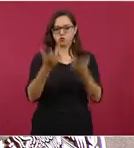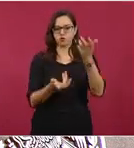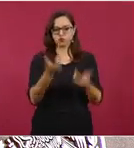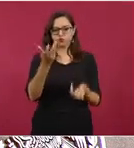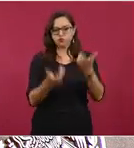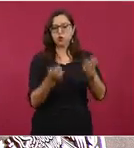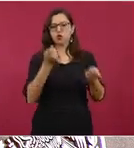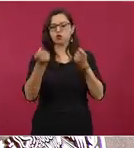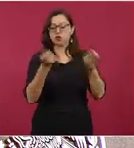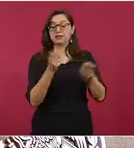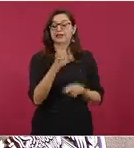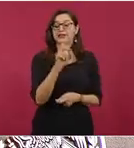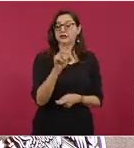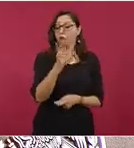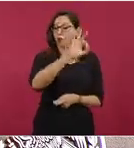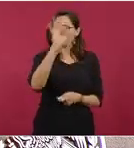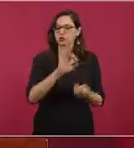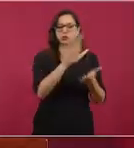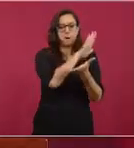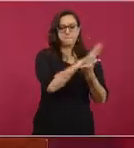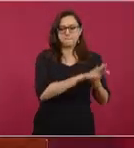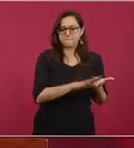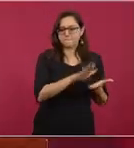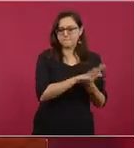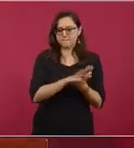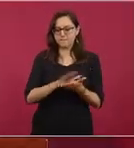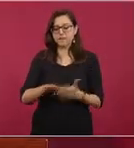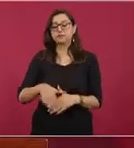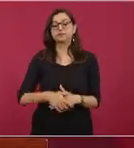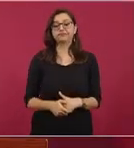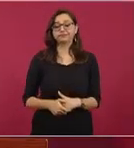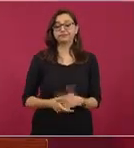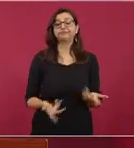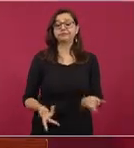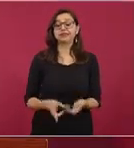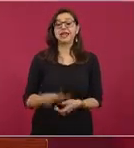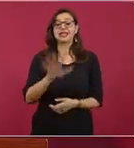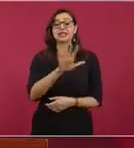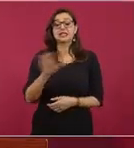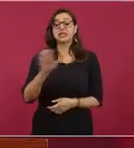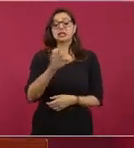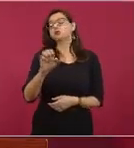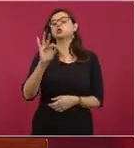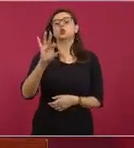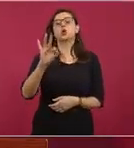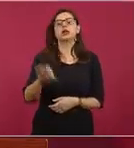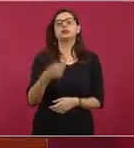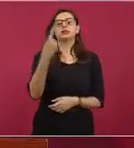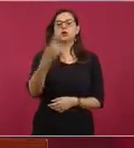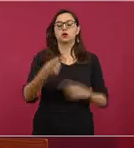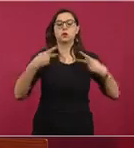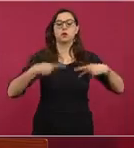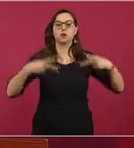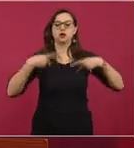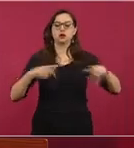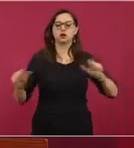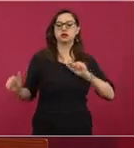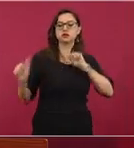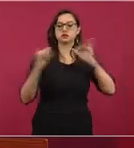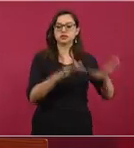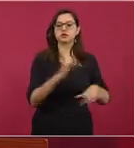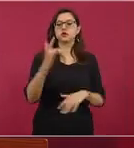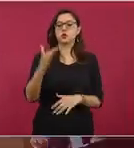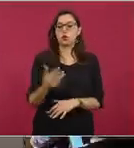del incendio. Repito, 541 brigadistas, 52 vehículos terrestres